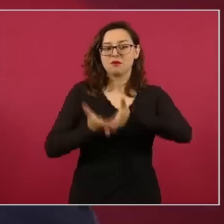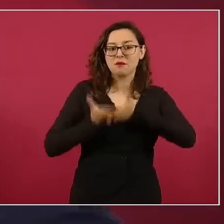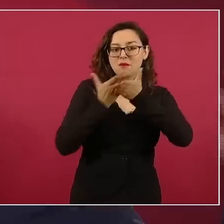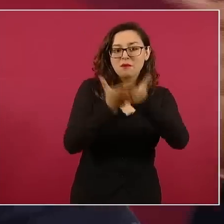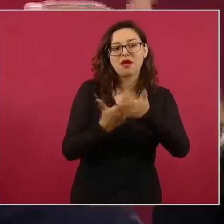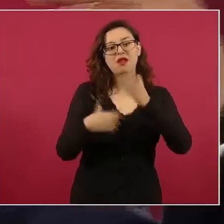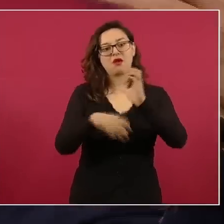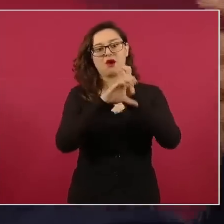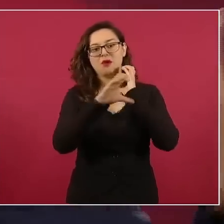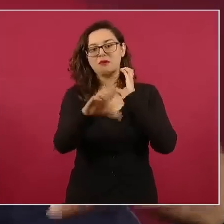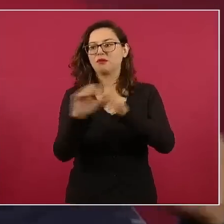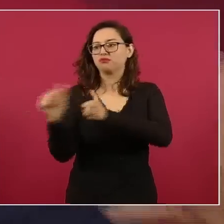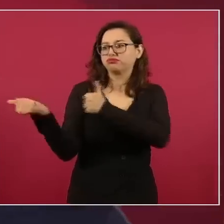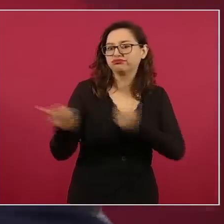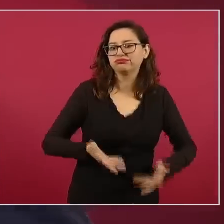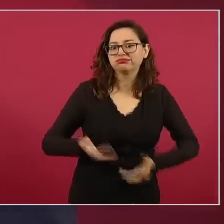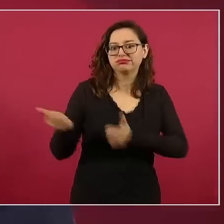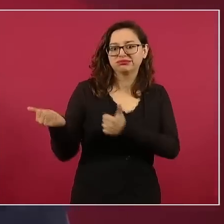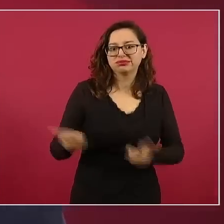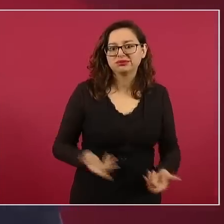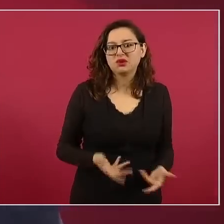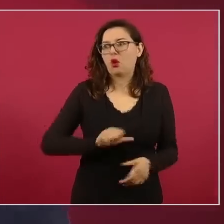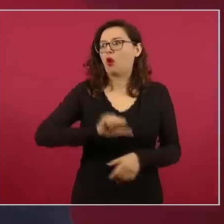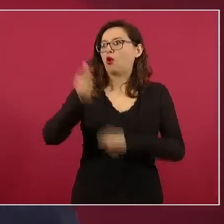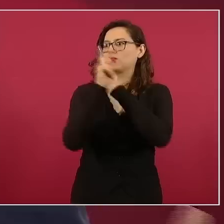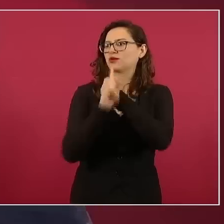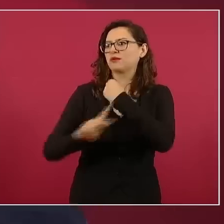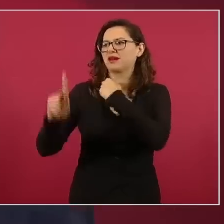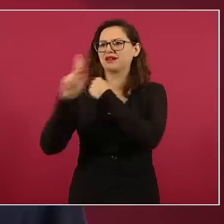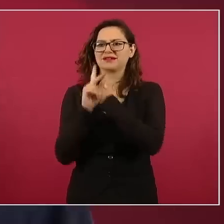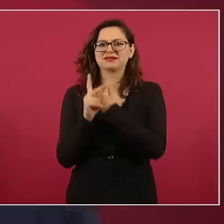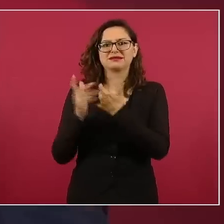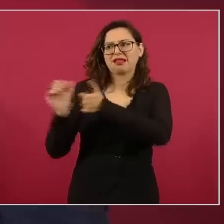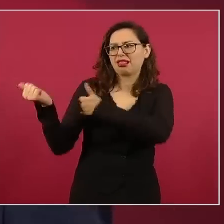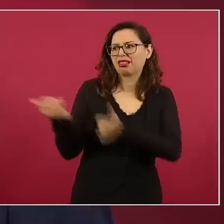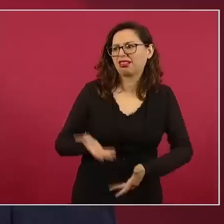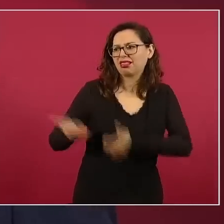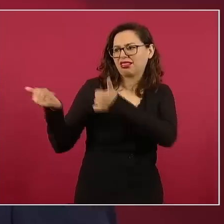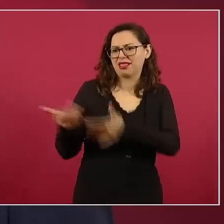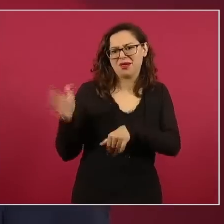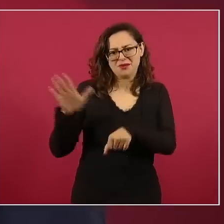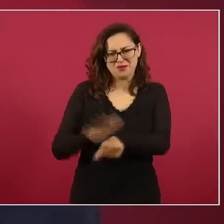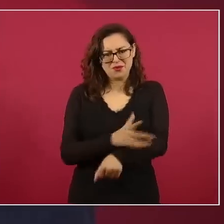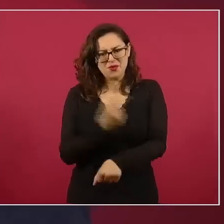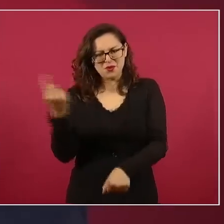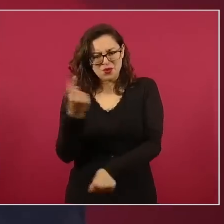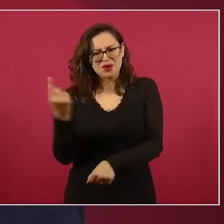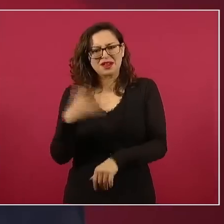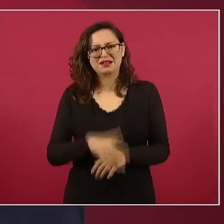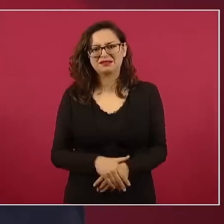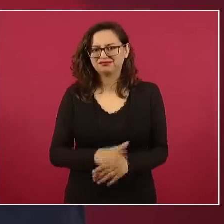¿Por qué esa dependencia? ¿Por qué no producir lo que consumimos